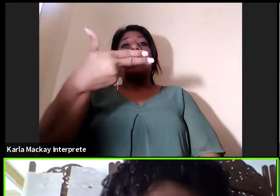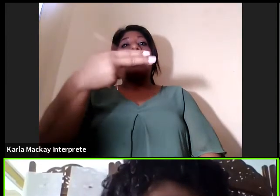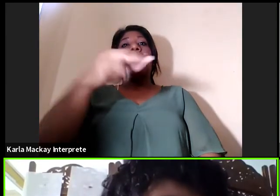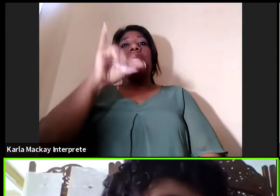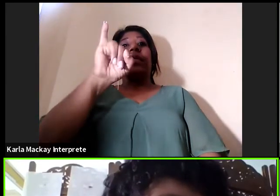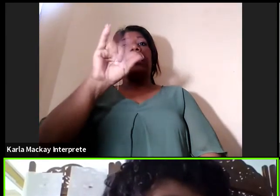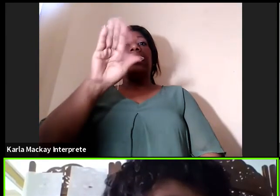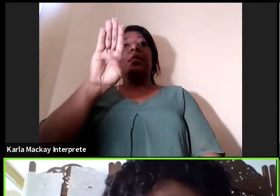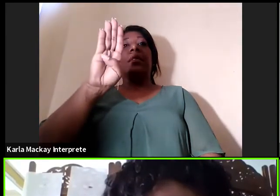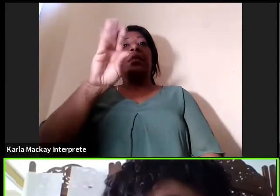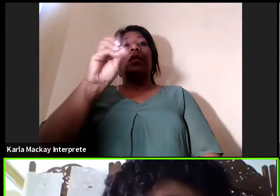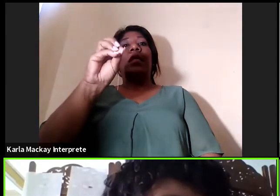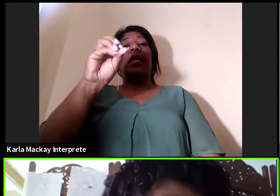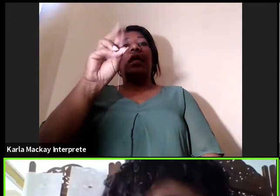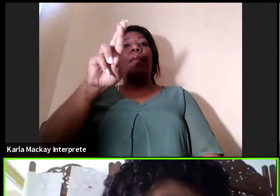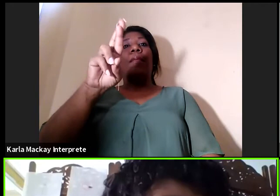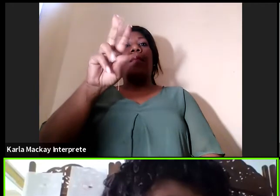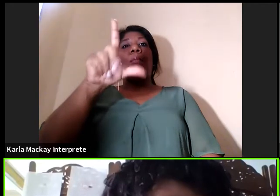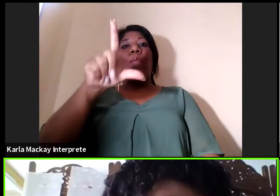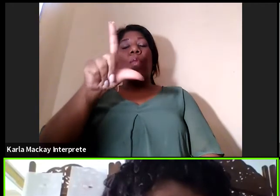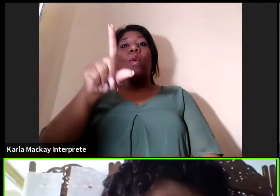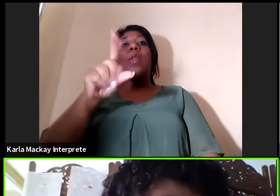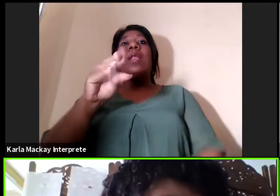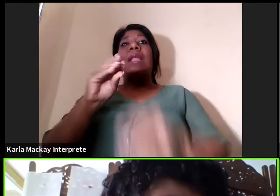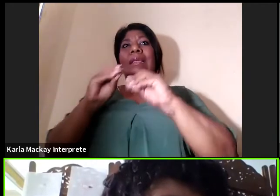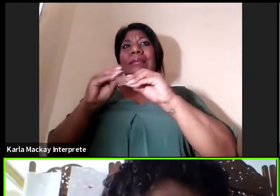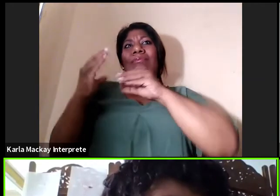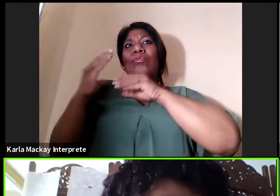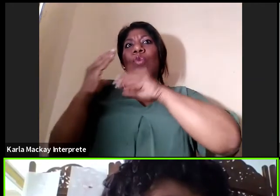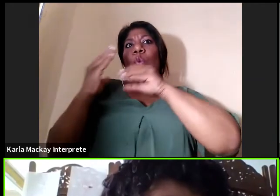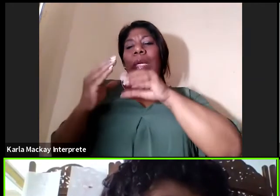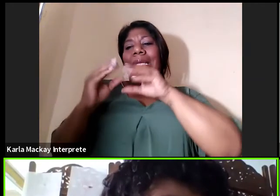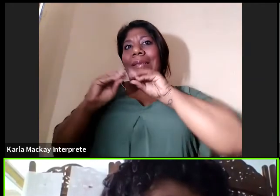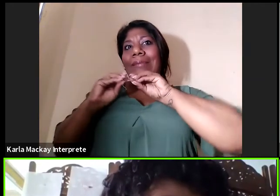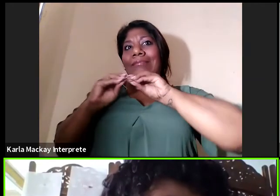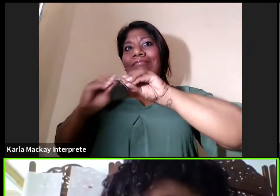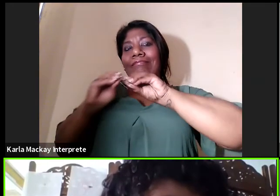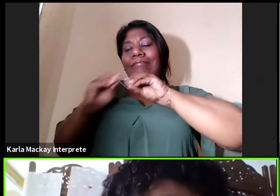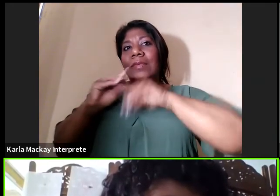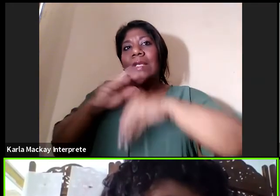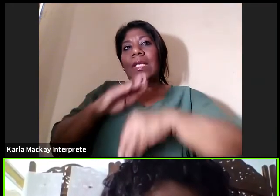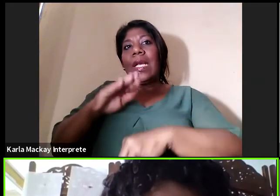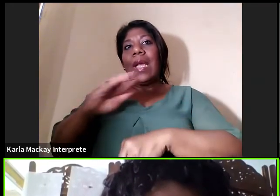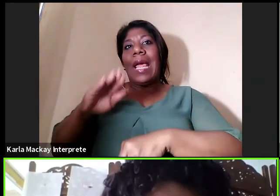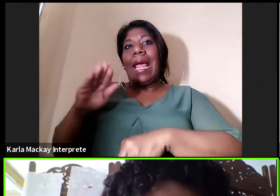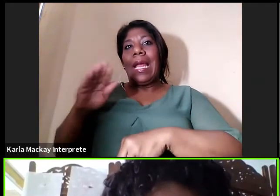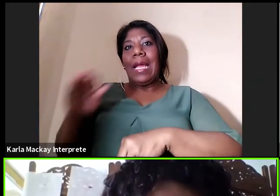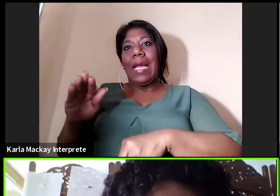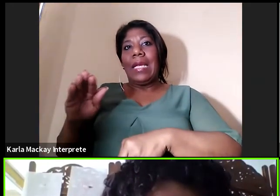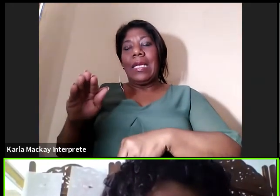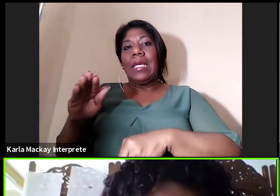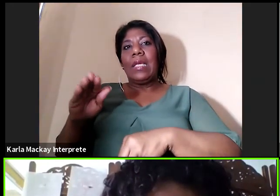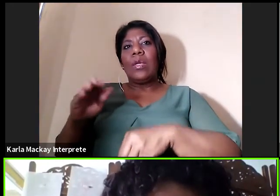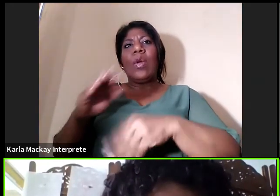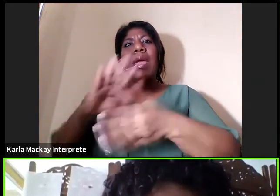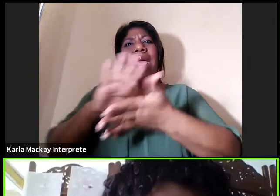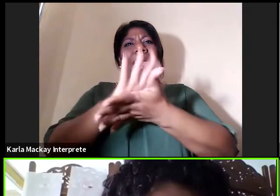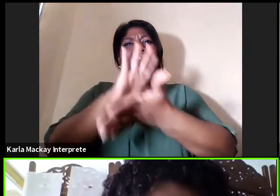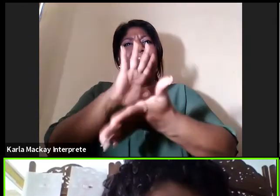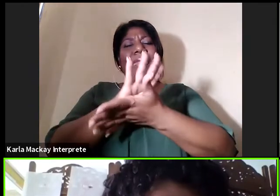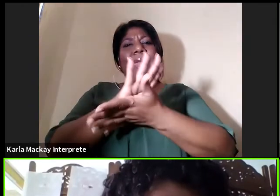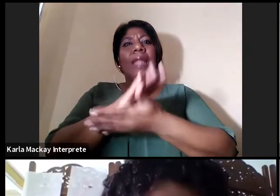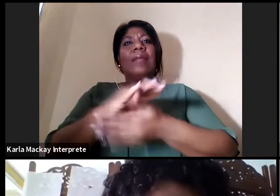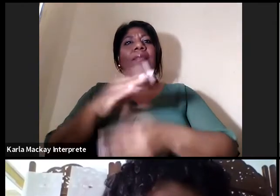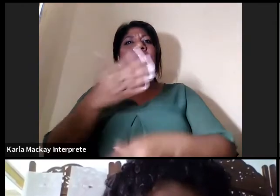elabora los semilleros de investigación con niños de educación primaria,